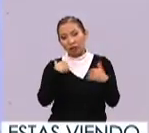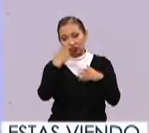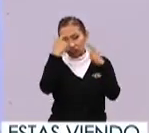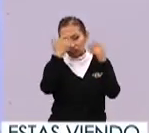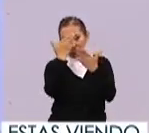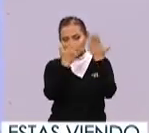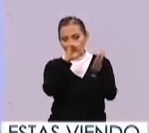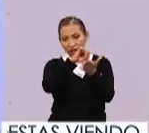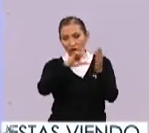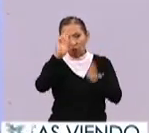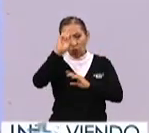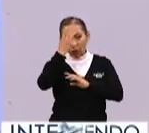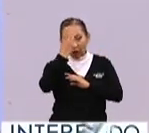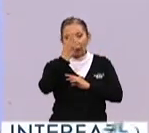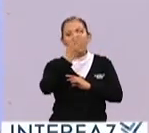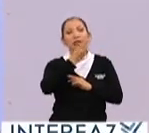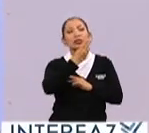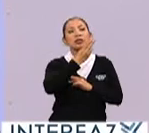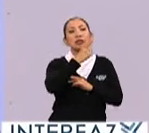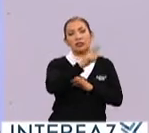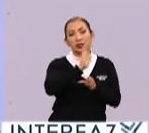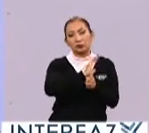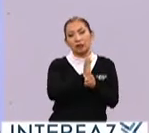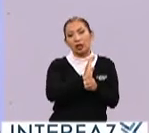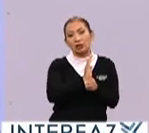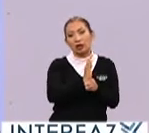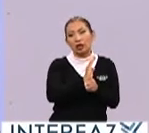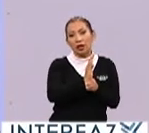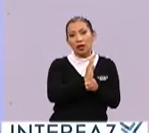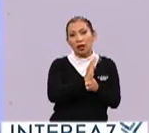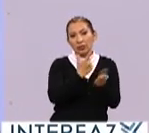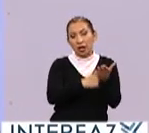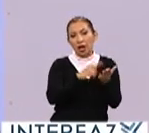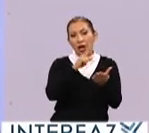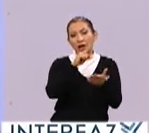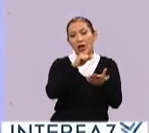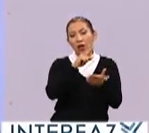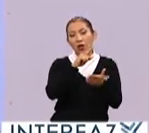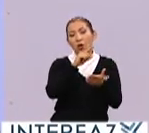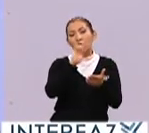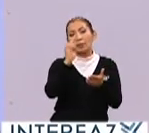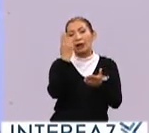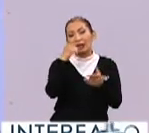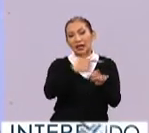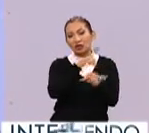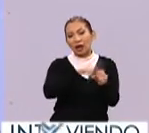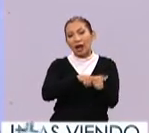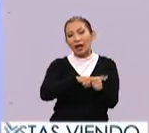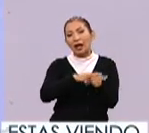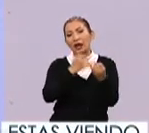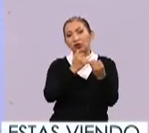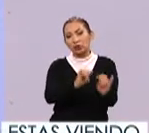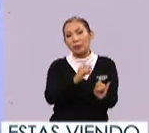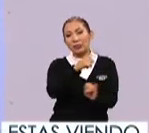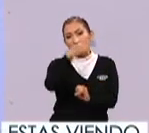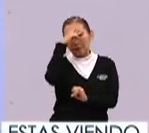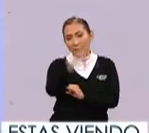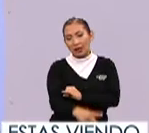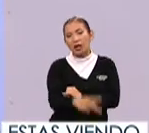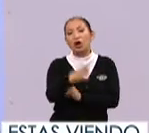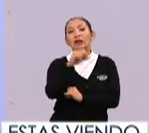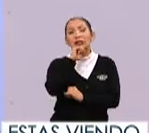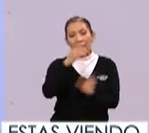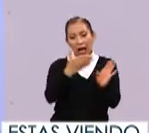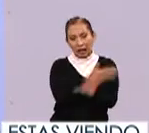del Centro Universitario de Cine de la Universidad Nacional, el CUEC, de la Universidad Nacional Autónoma de México.